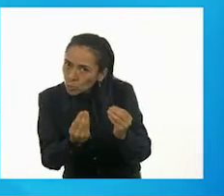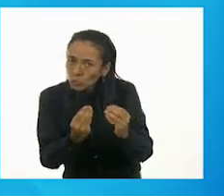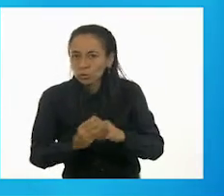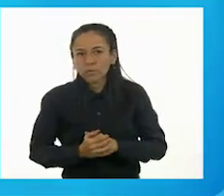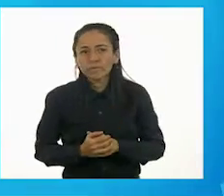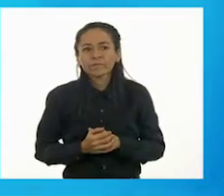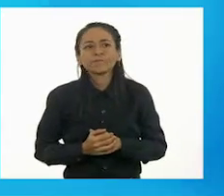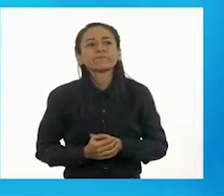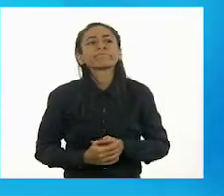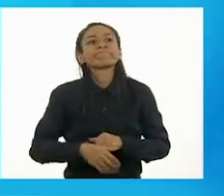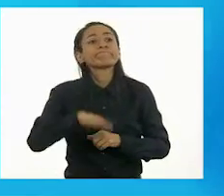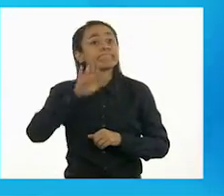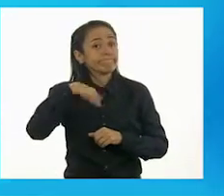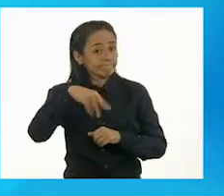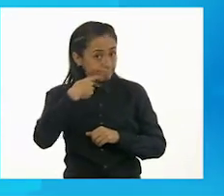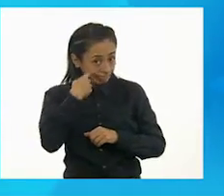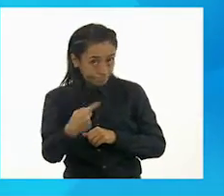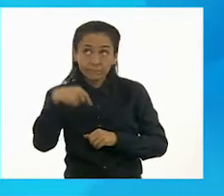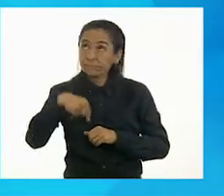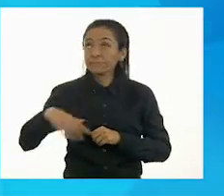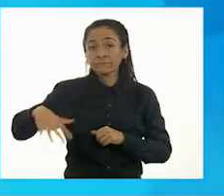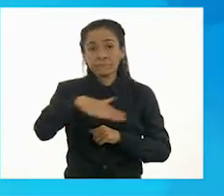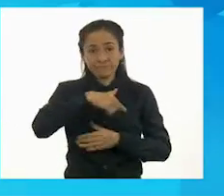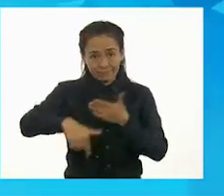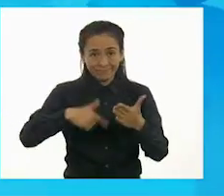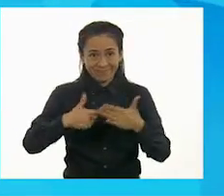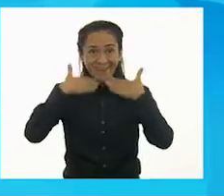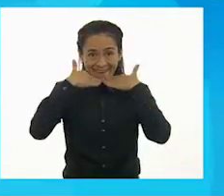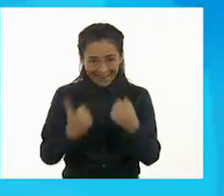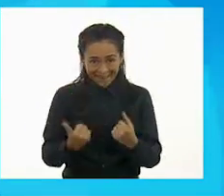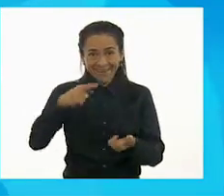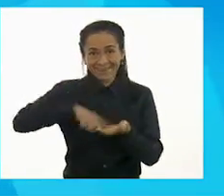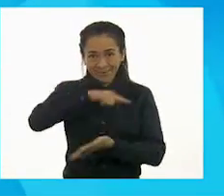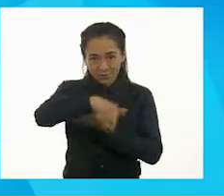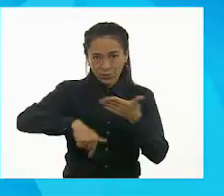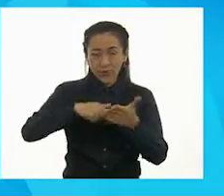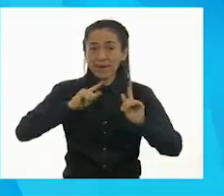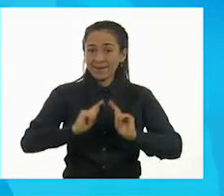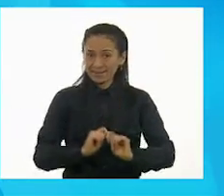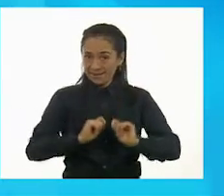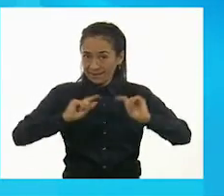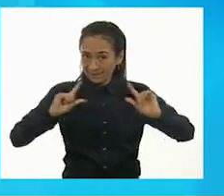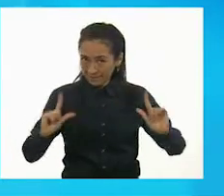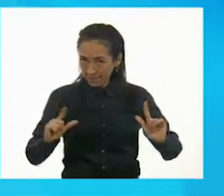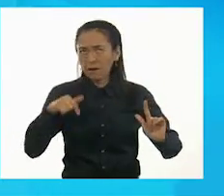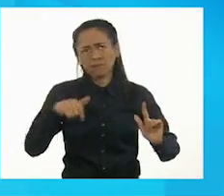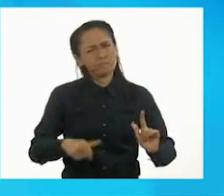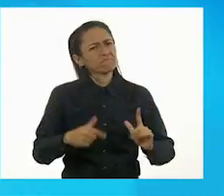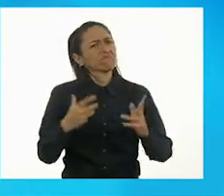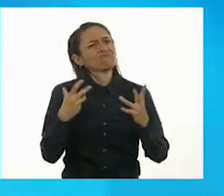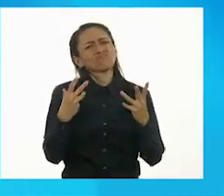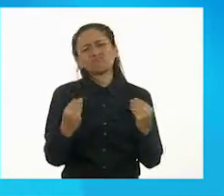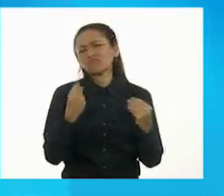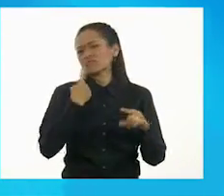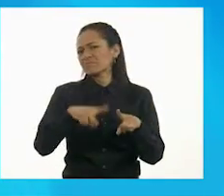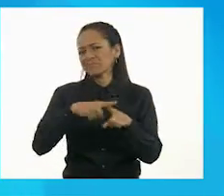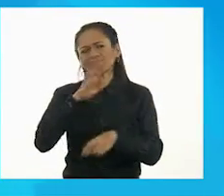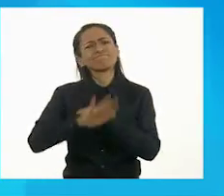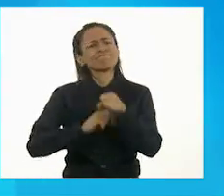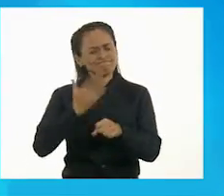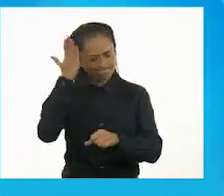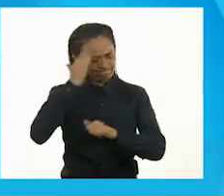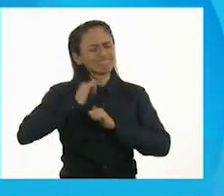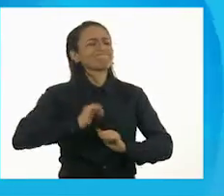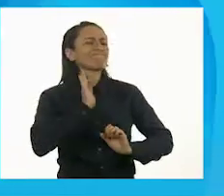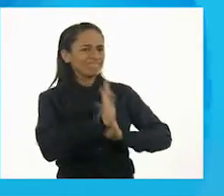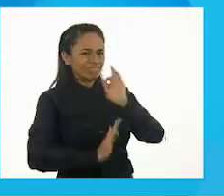Como pueden darse cuenta, en nuestra granja en Tlaxcala, tenemos muchos animales a los que cuidamos. Les voy a presentar ahorita a